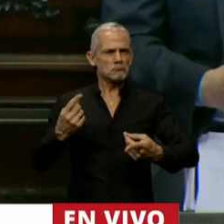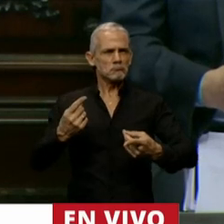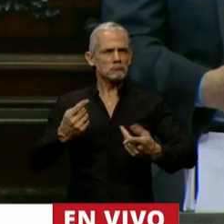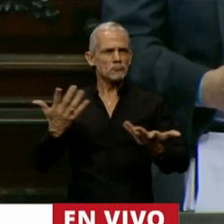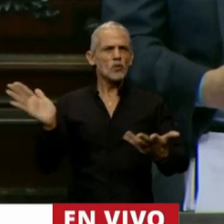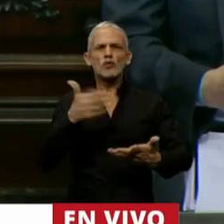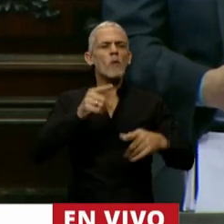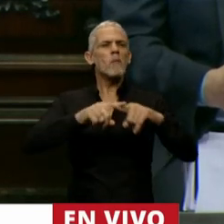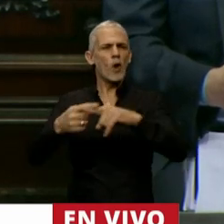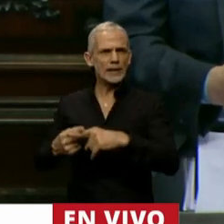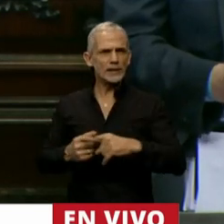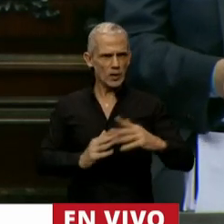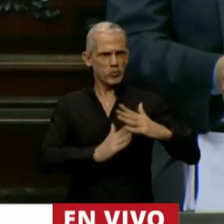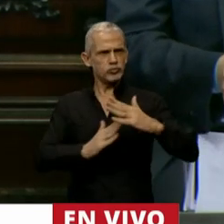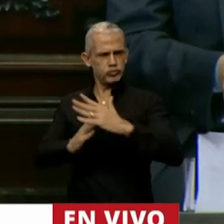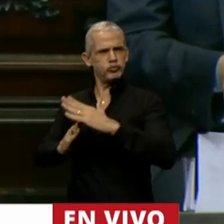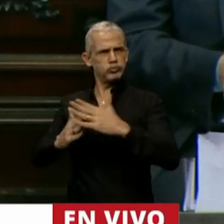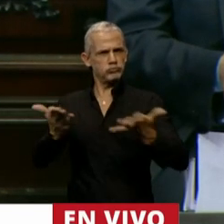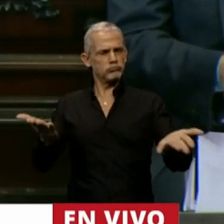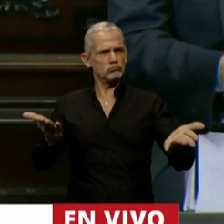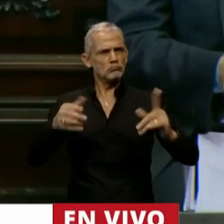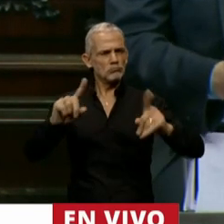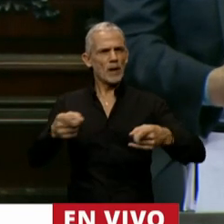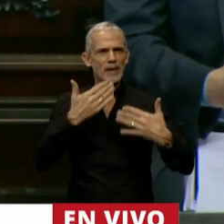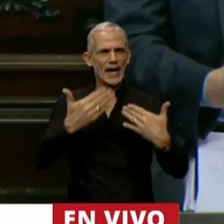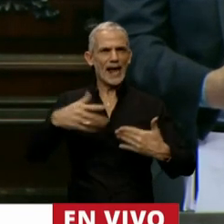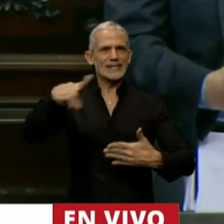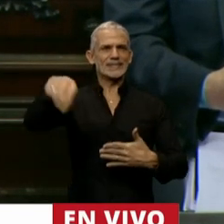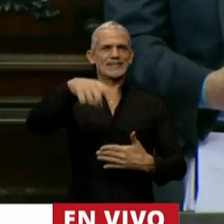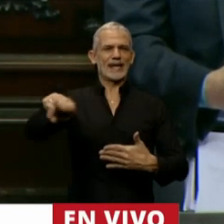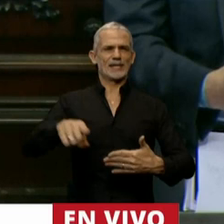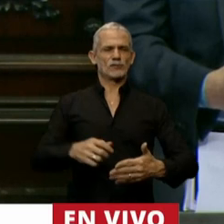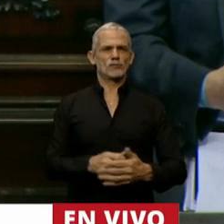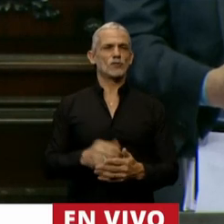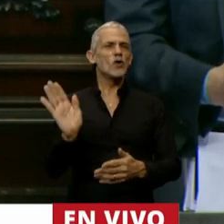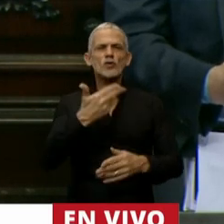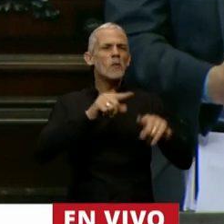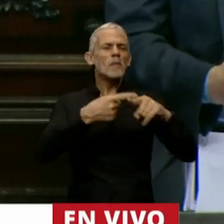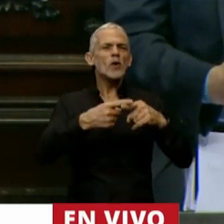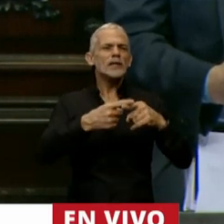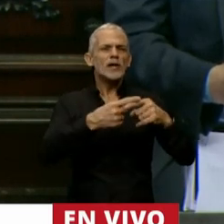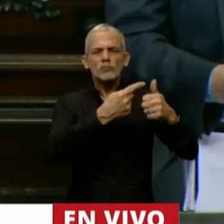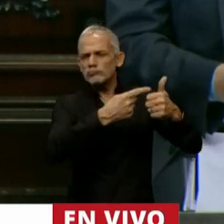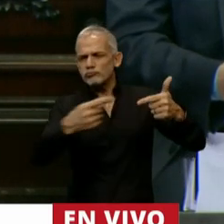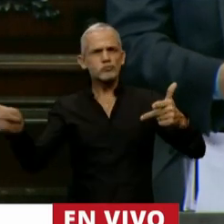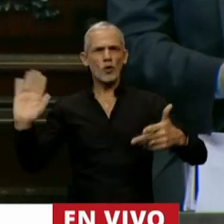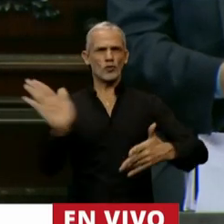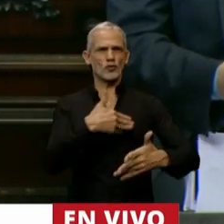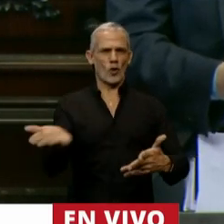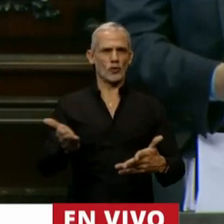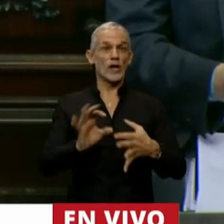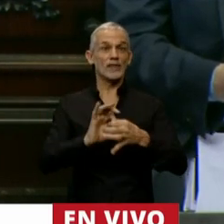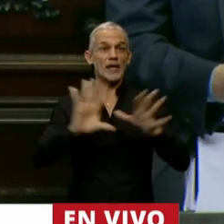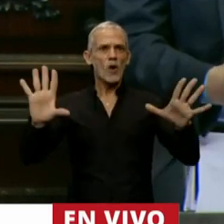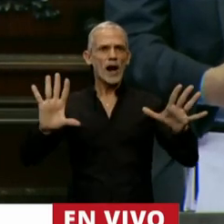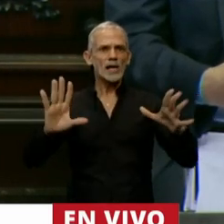dirigentes políticas, también de todos los signos, fortalecer la democracia